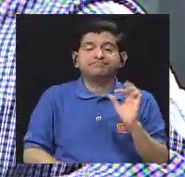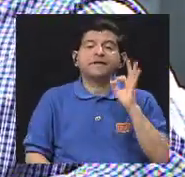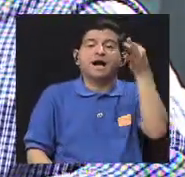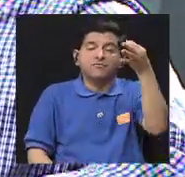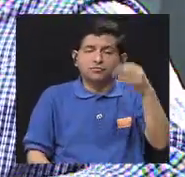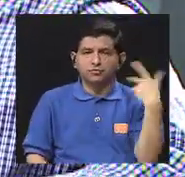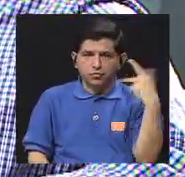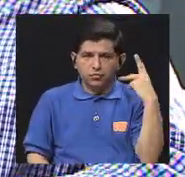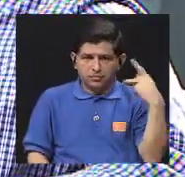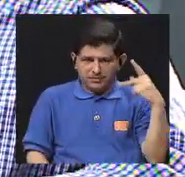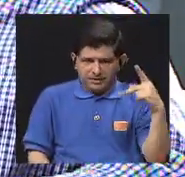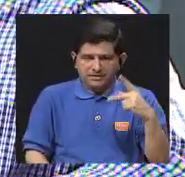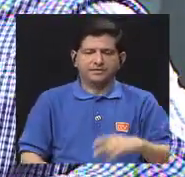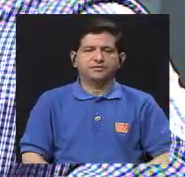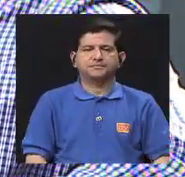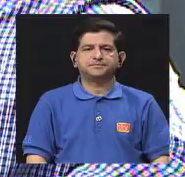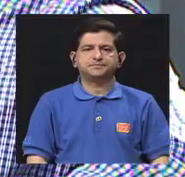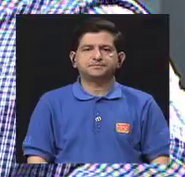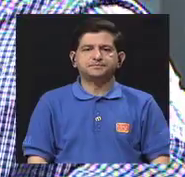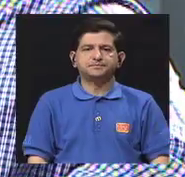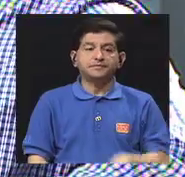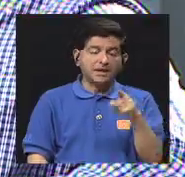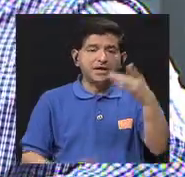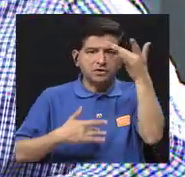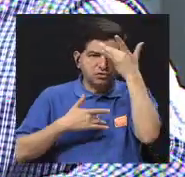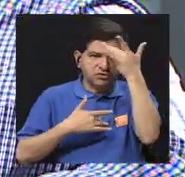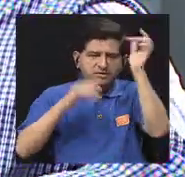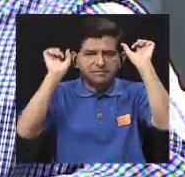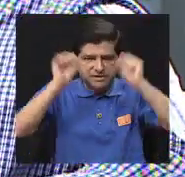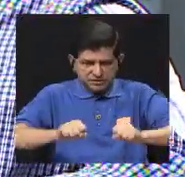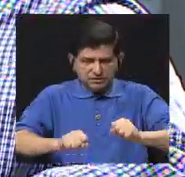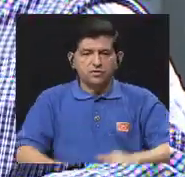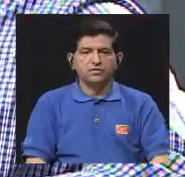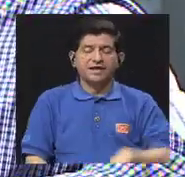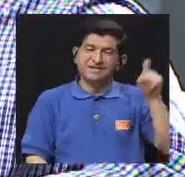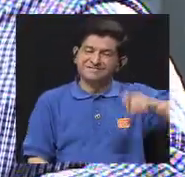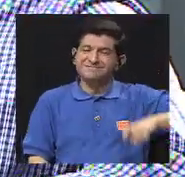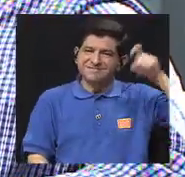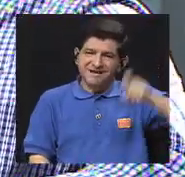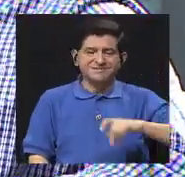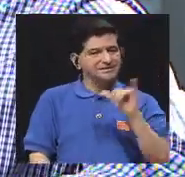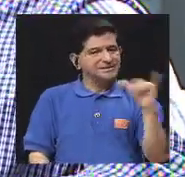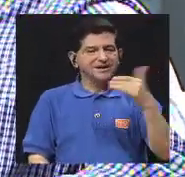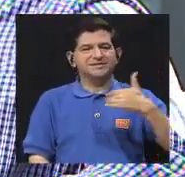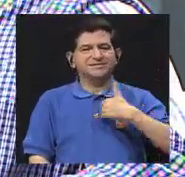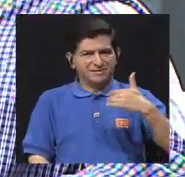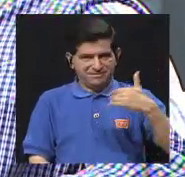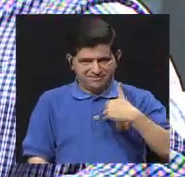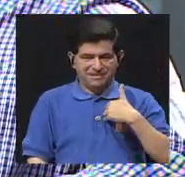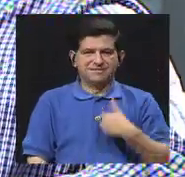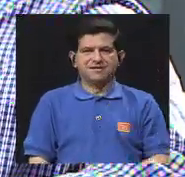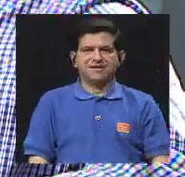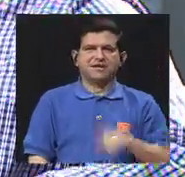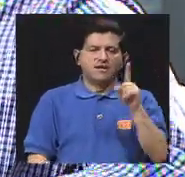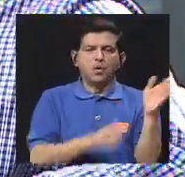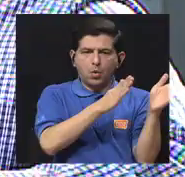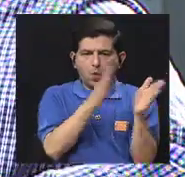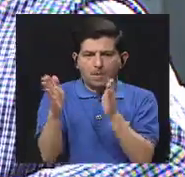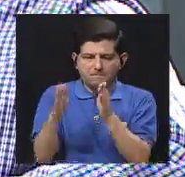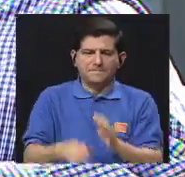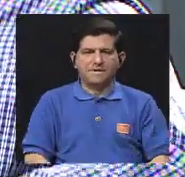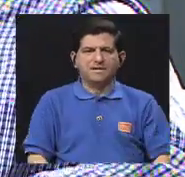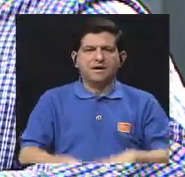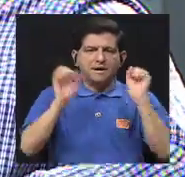los expone y los hace vulnerables, pues, a enfermarse, y esto, pues, amerita también tener, pues, un plan